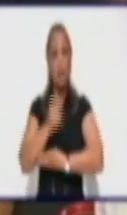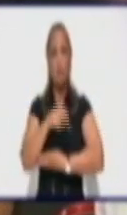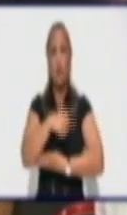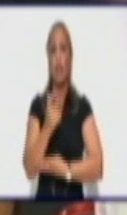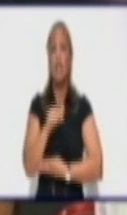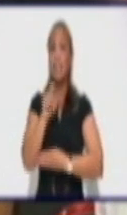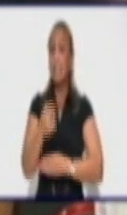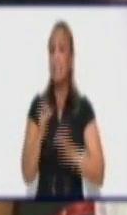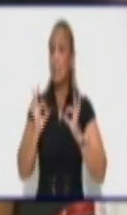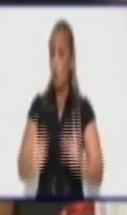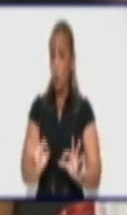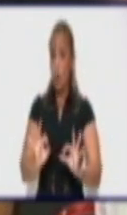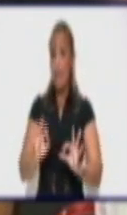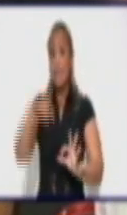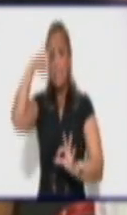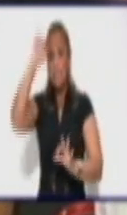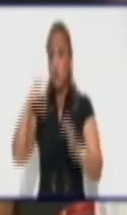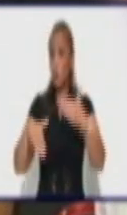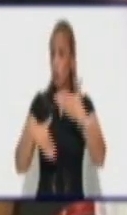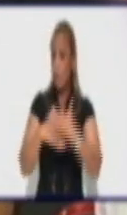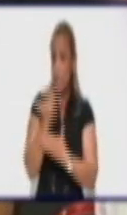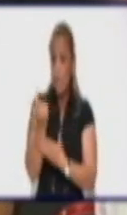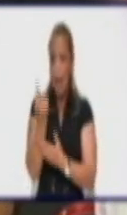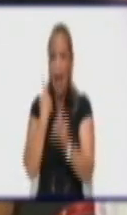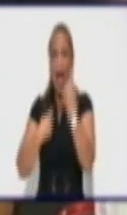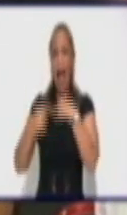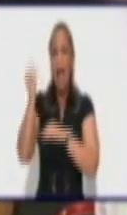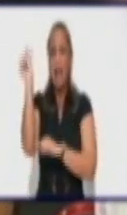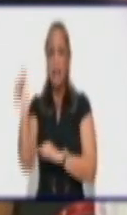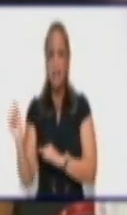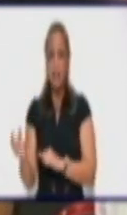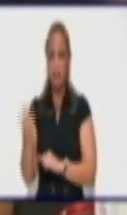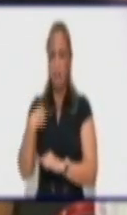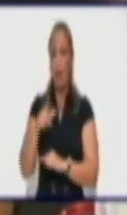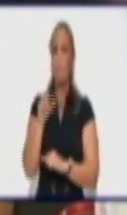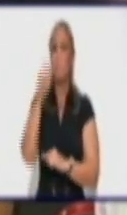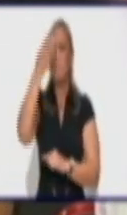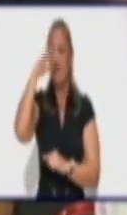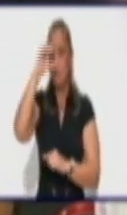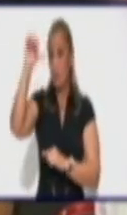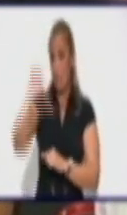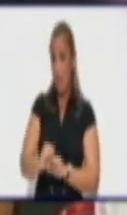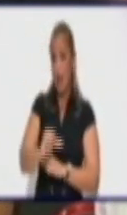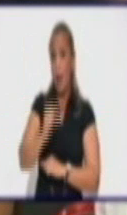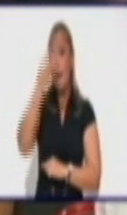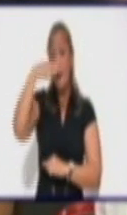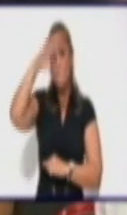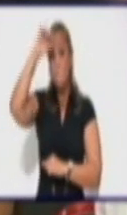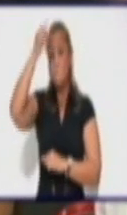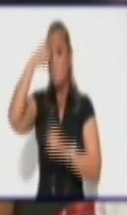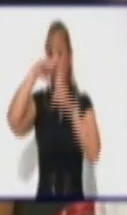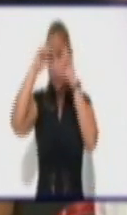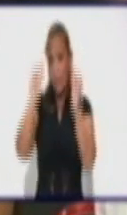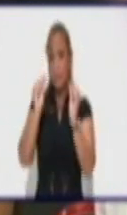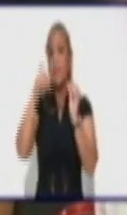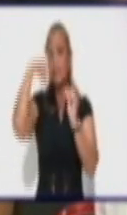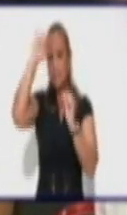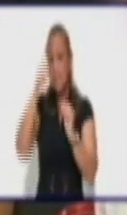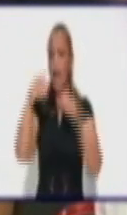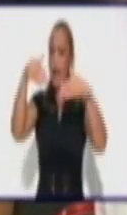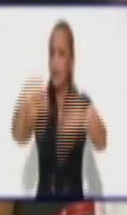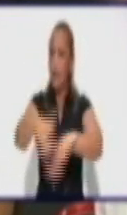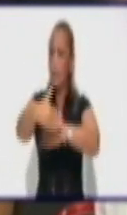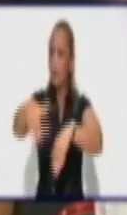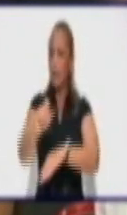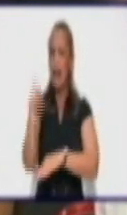si un día alguien tocara la patria, estaremos en la primera línea de combate porque desde que triunfó